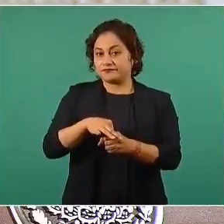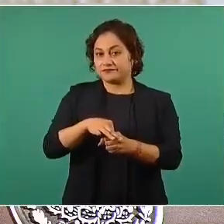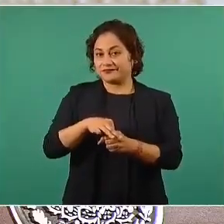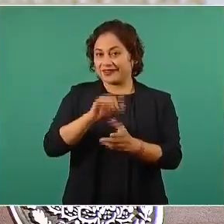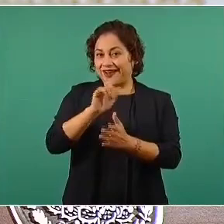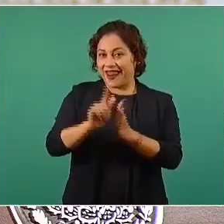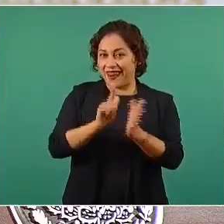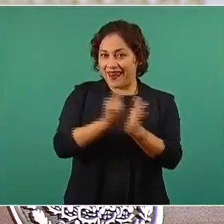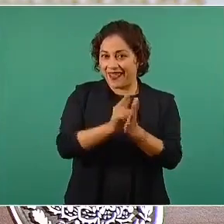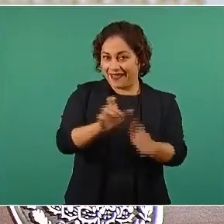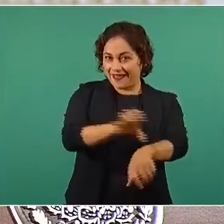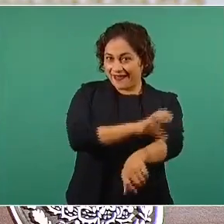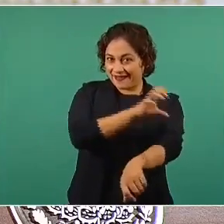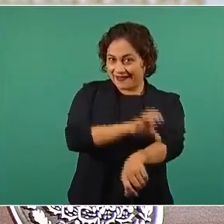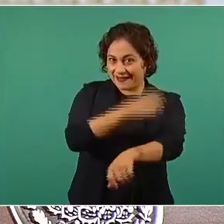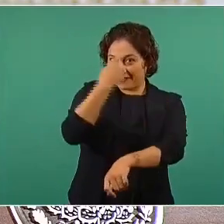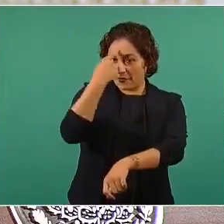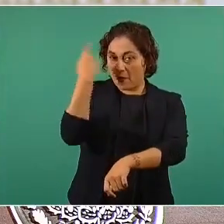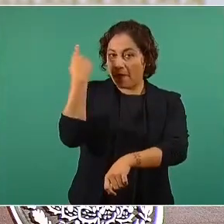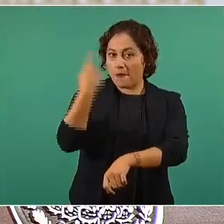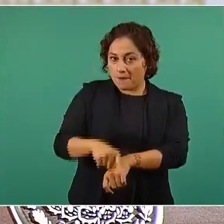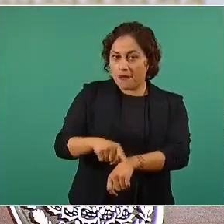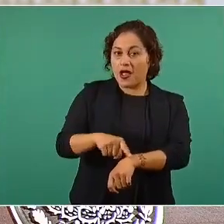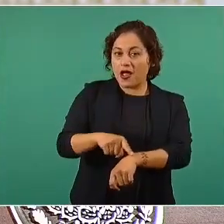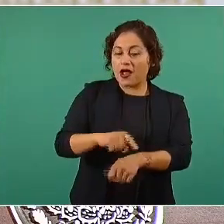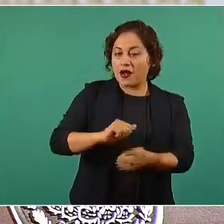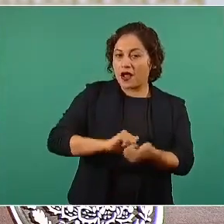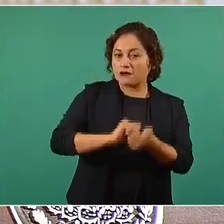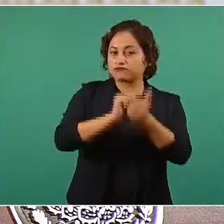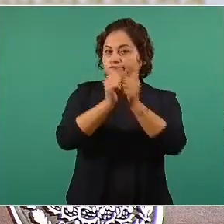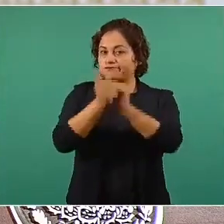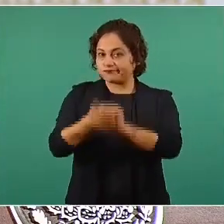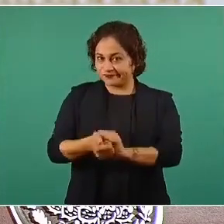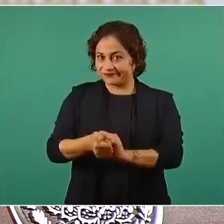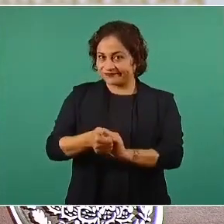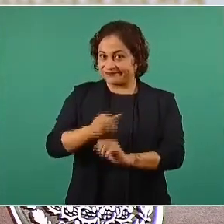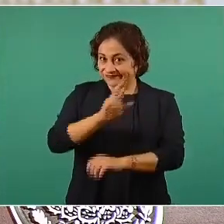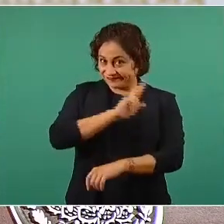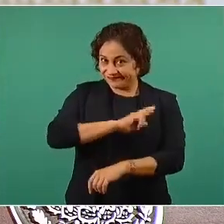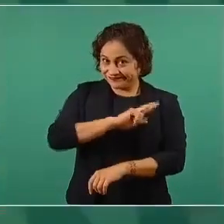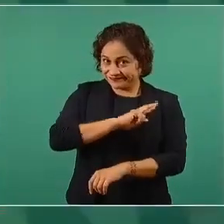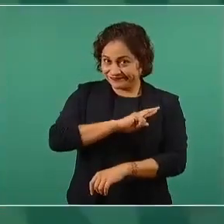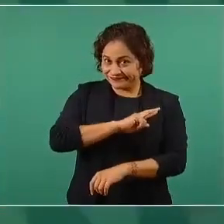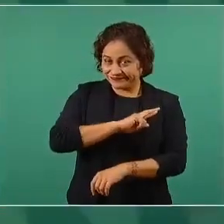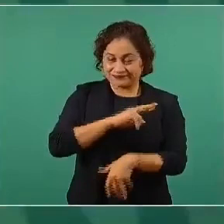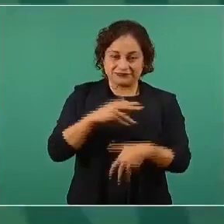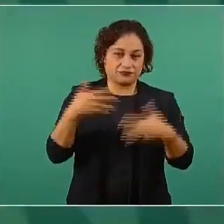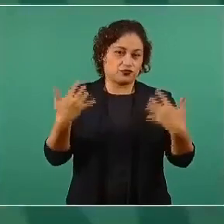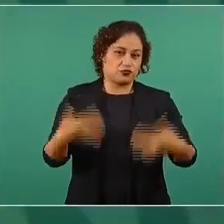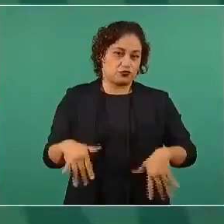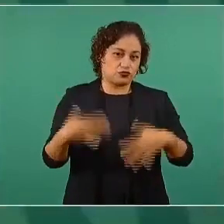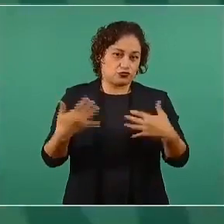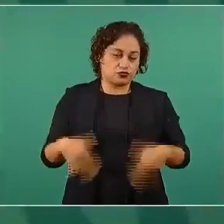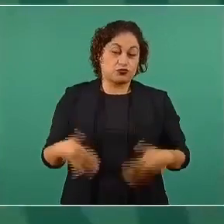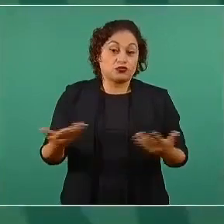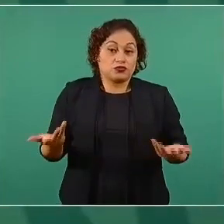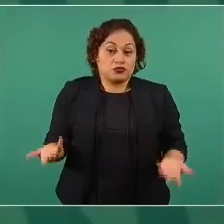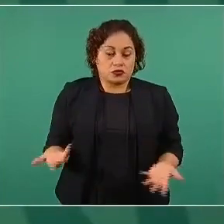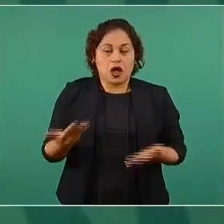del sector energético entonces no pudieron